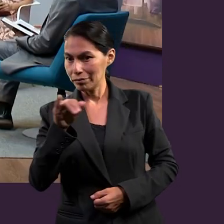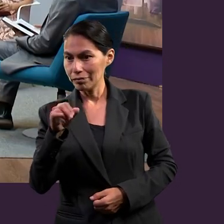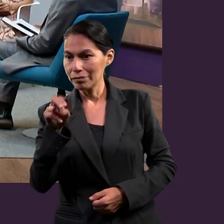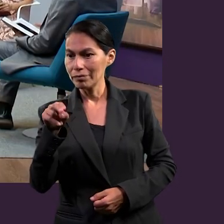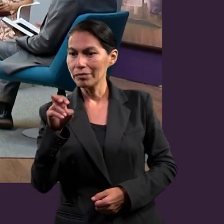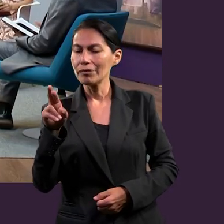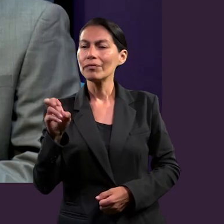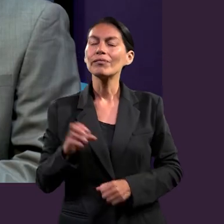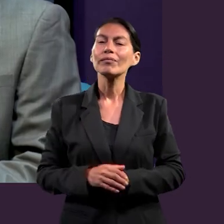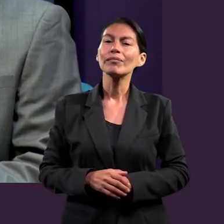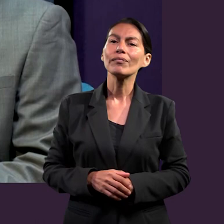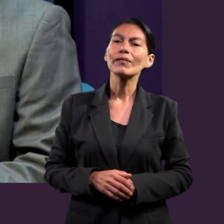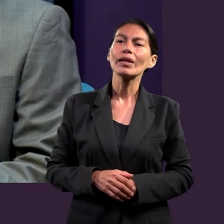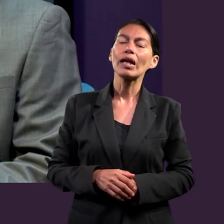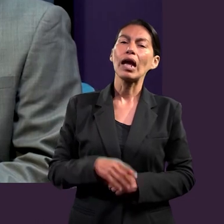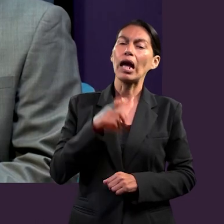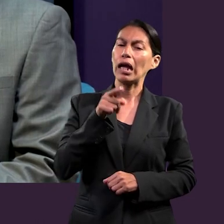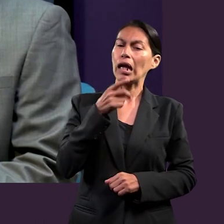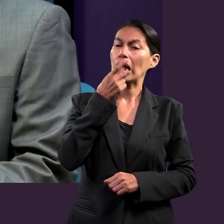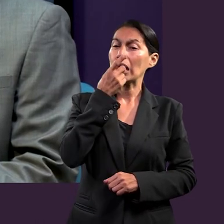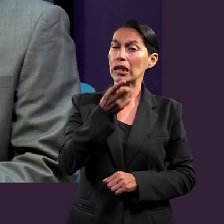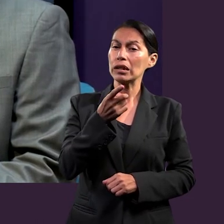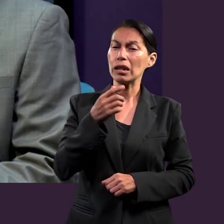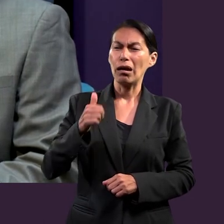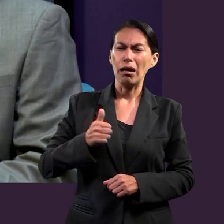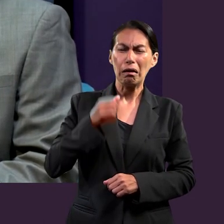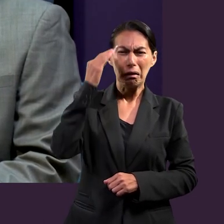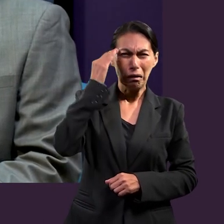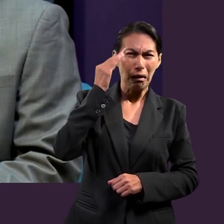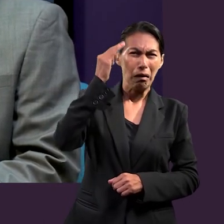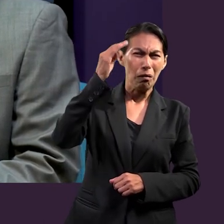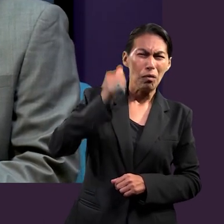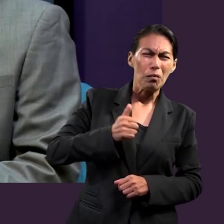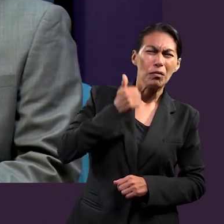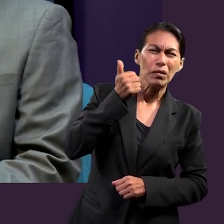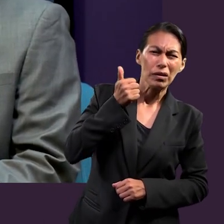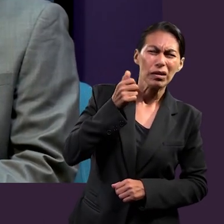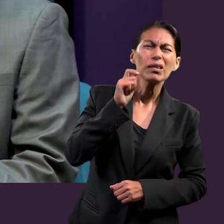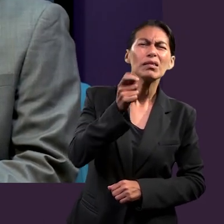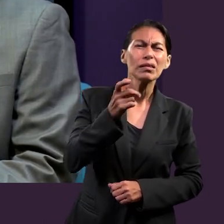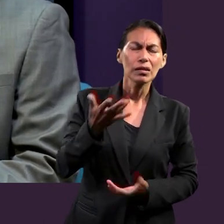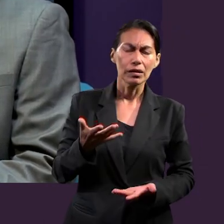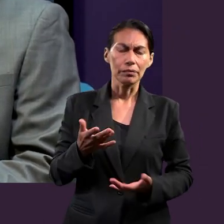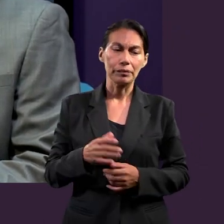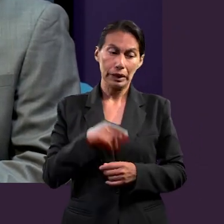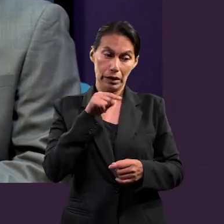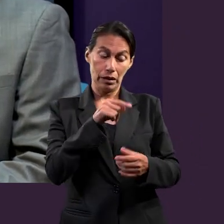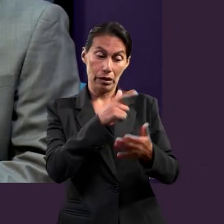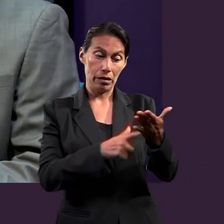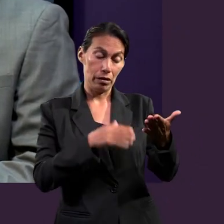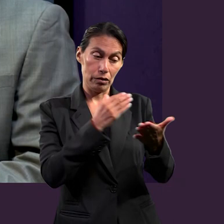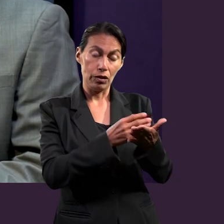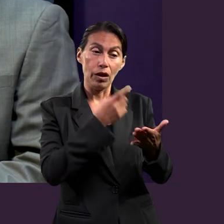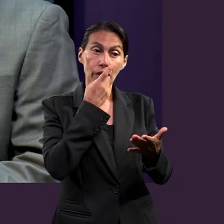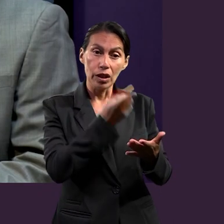Jenner. En la pregunta que nos hizo, también nos dice, ¿qué significa aprovechen bien el tiempo? En esta parte de la lección nos dice que Pablo usa